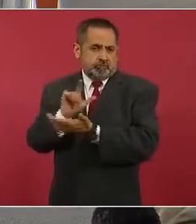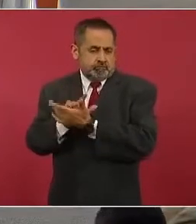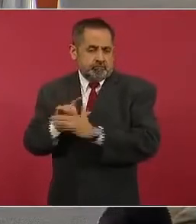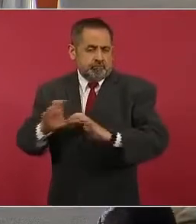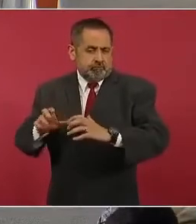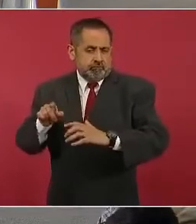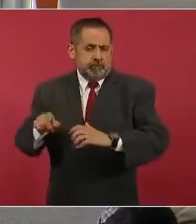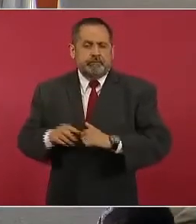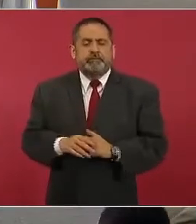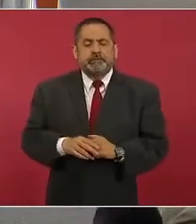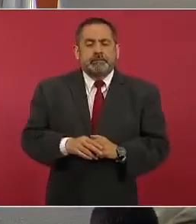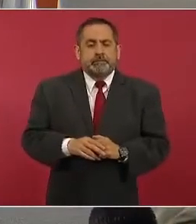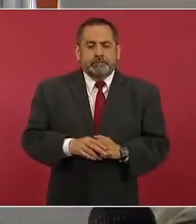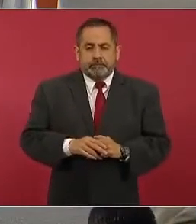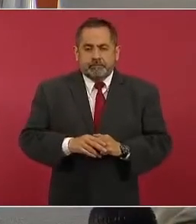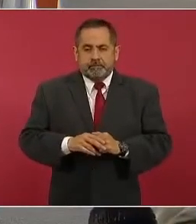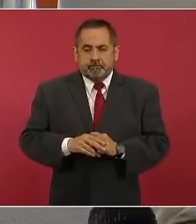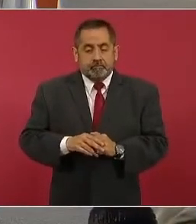aquí